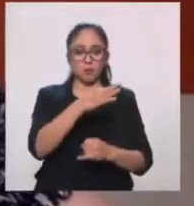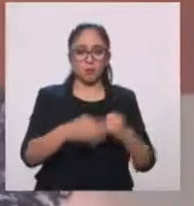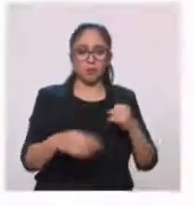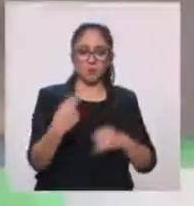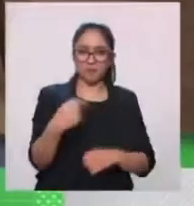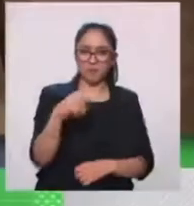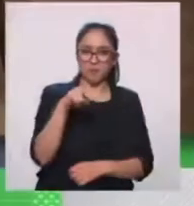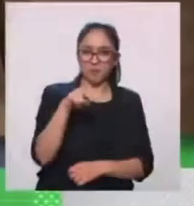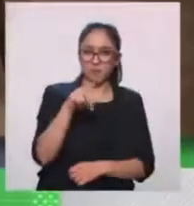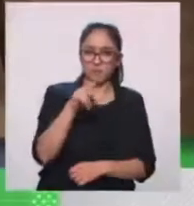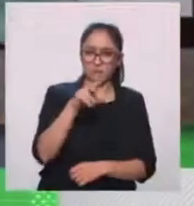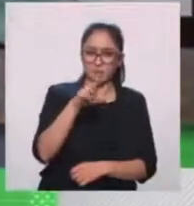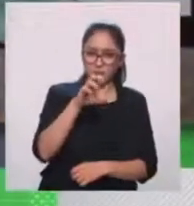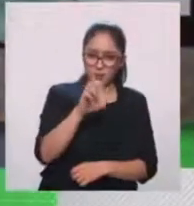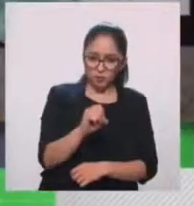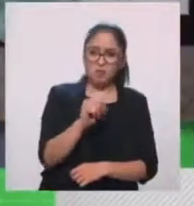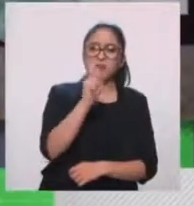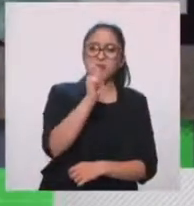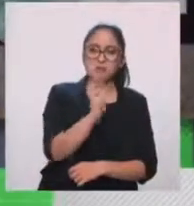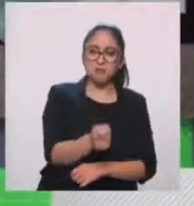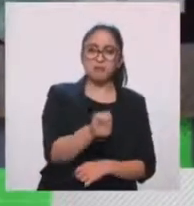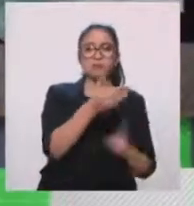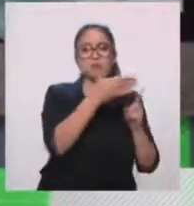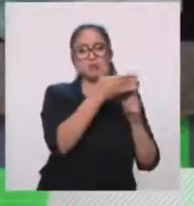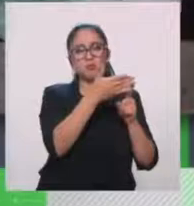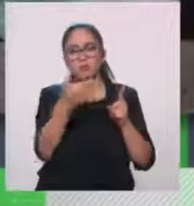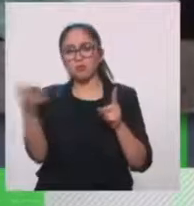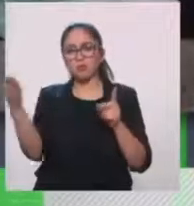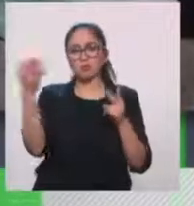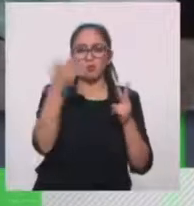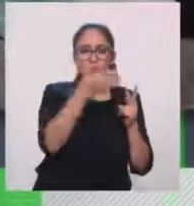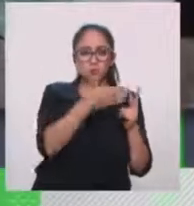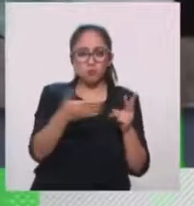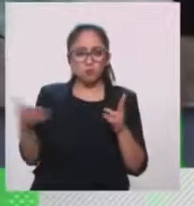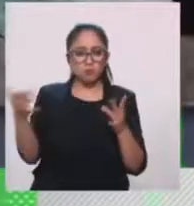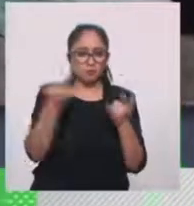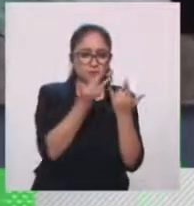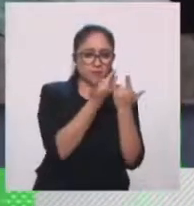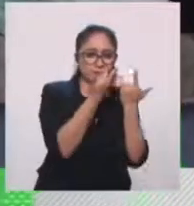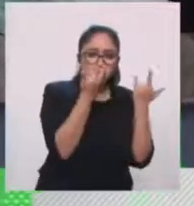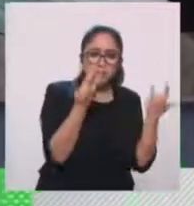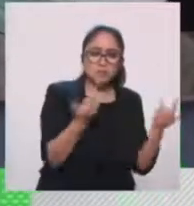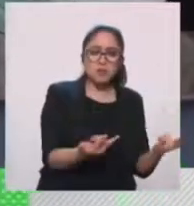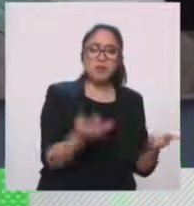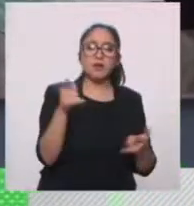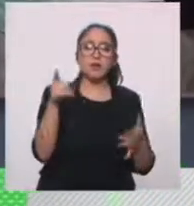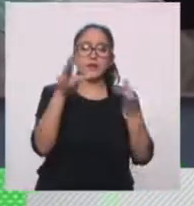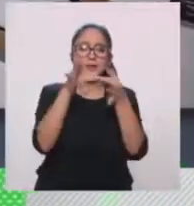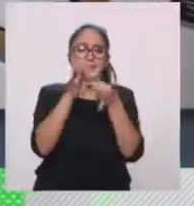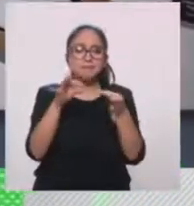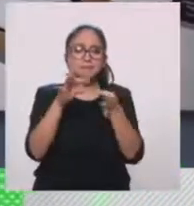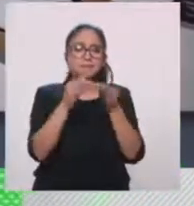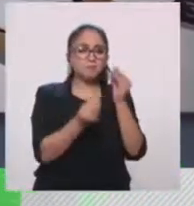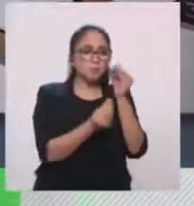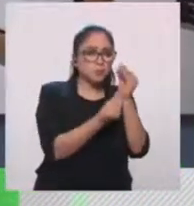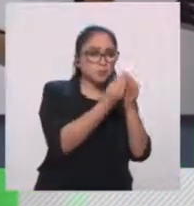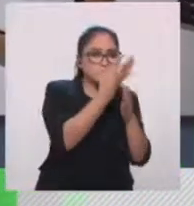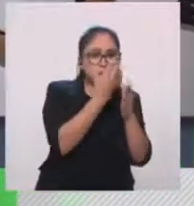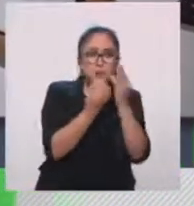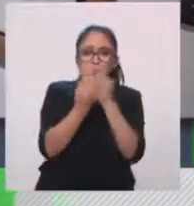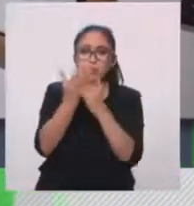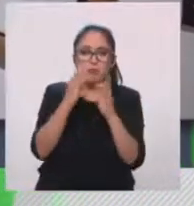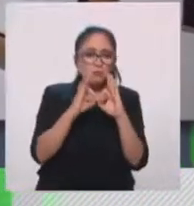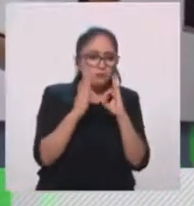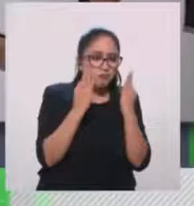es un recorrido cronológico a través de las exploraciones de nuevas figuraciones y la